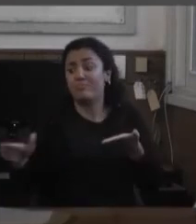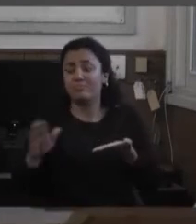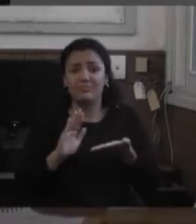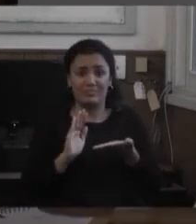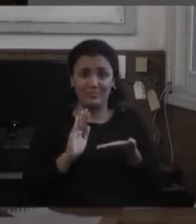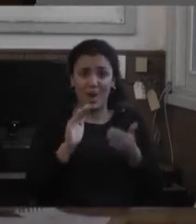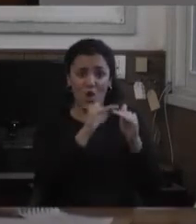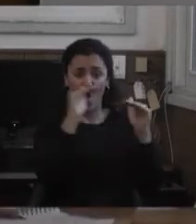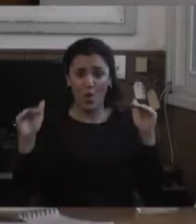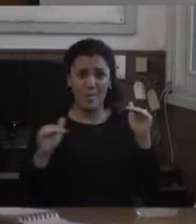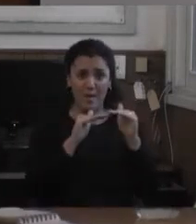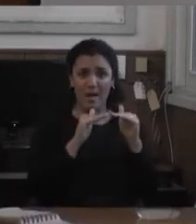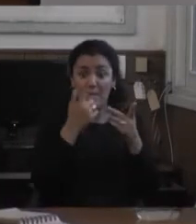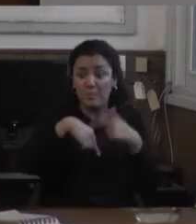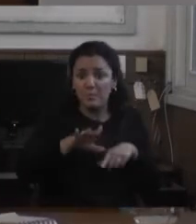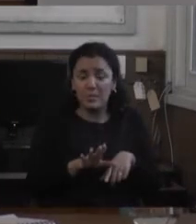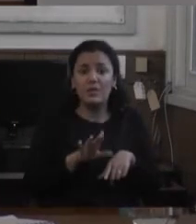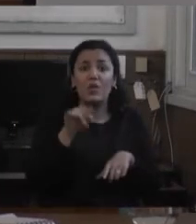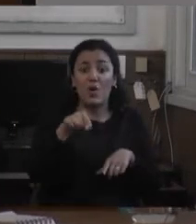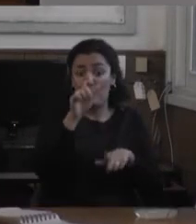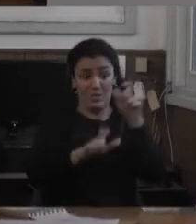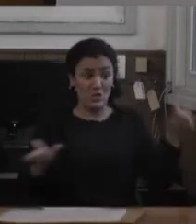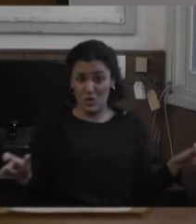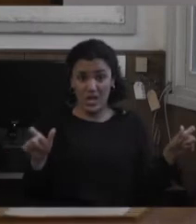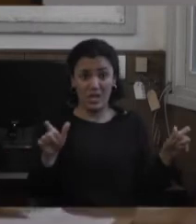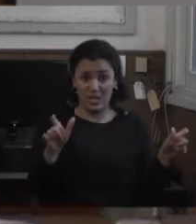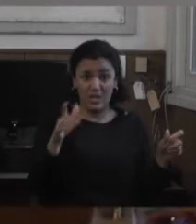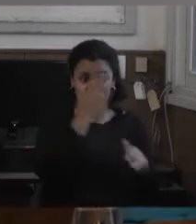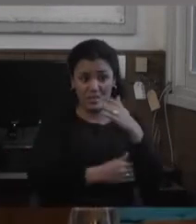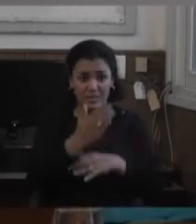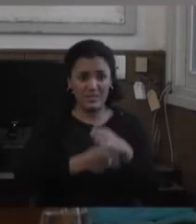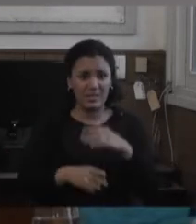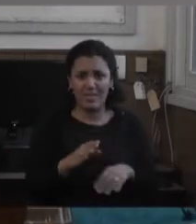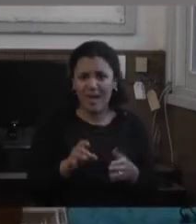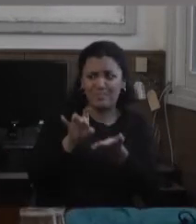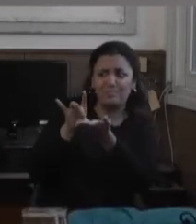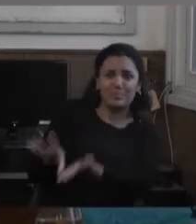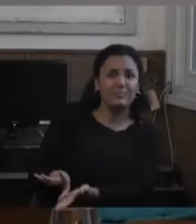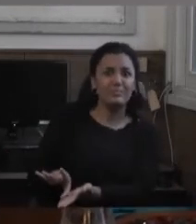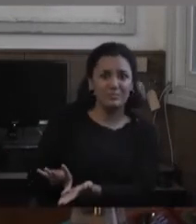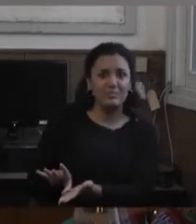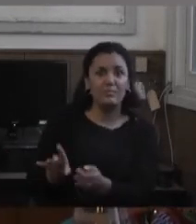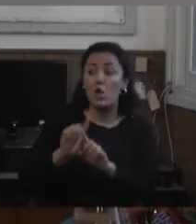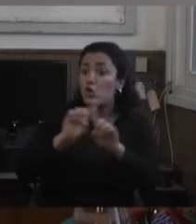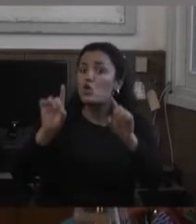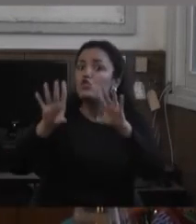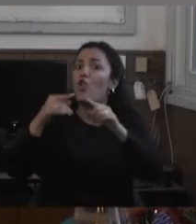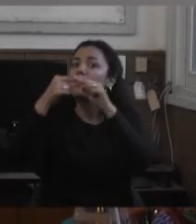las personas con discapacidad quedan mucho más por fuera porque no solo tiene que ver con lo físico sino con las miradas